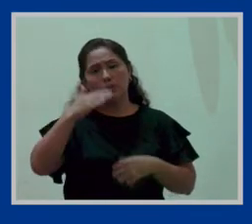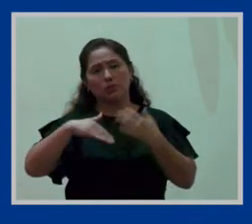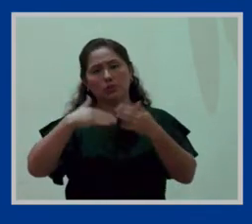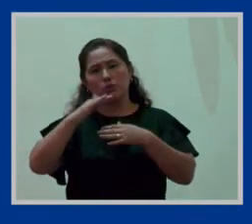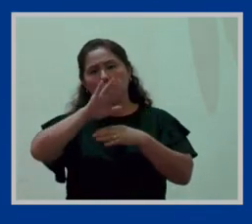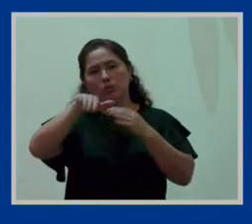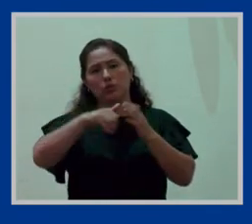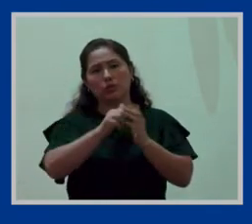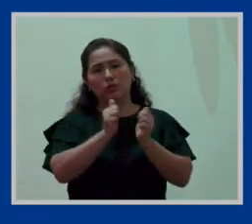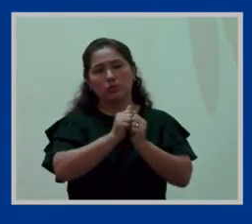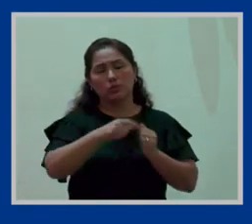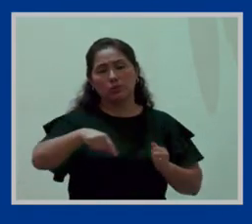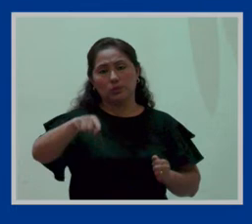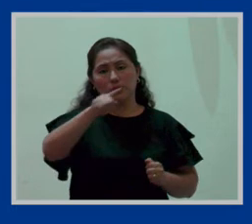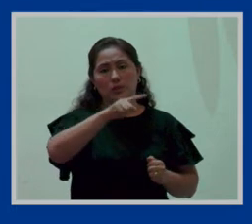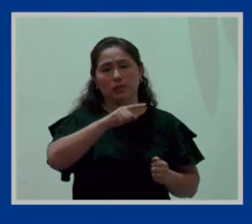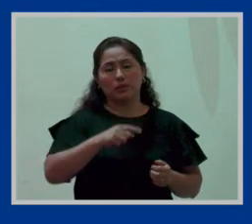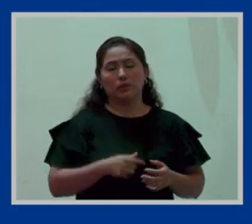todos ustedes.